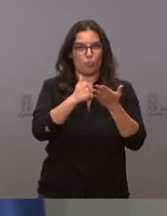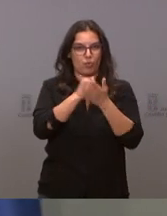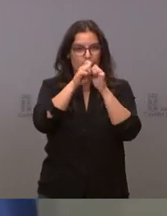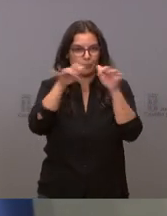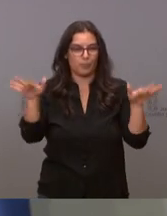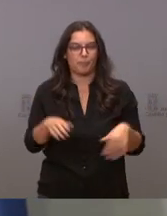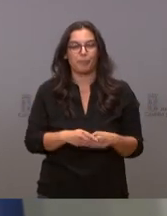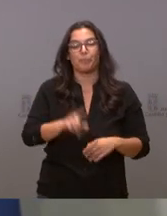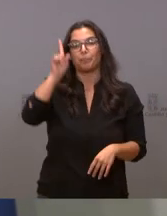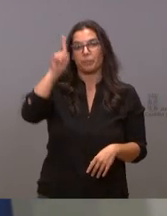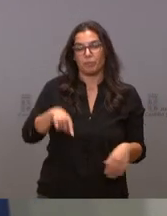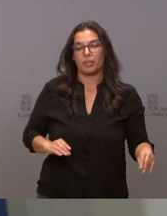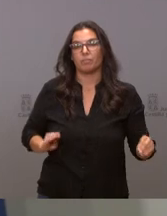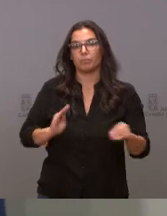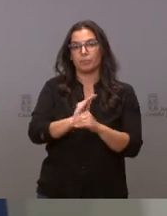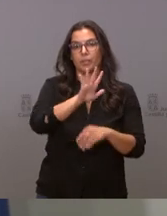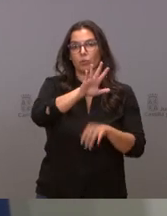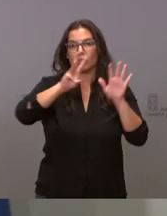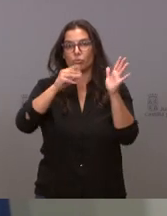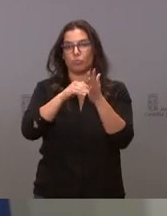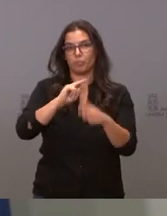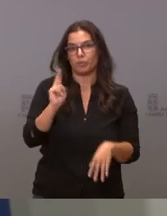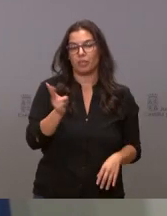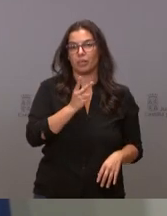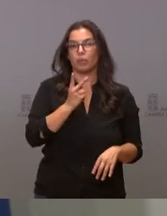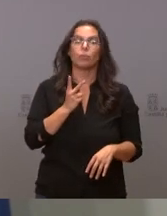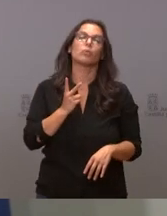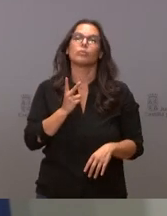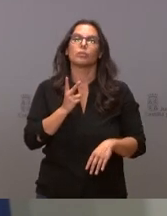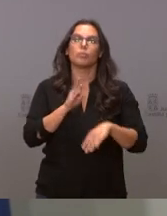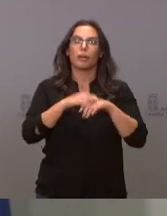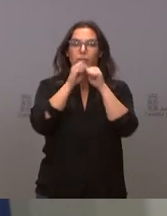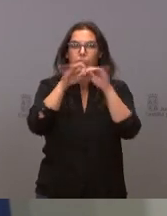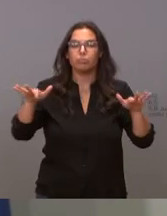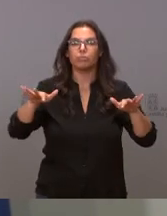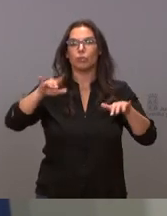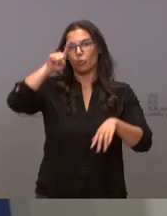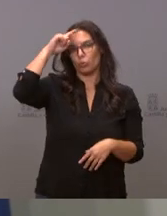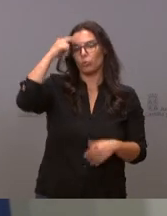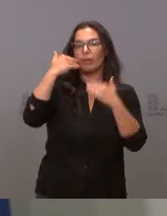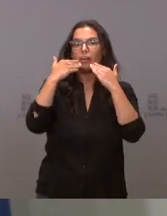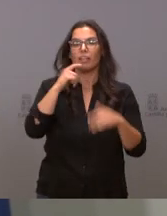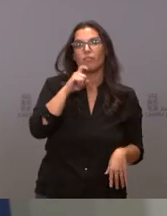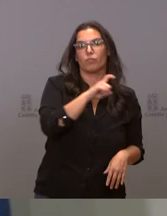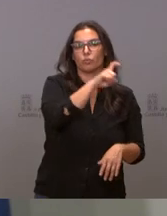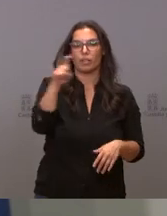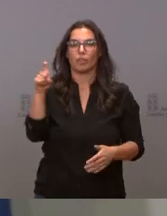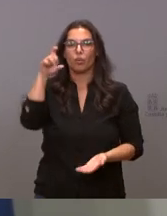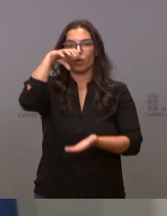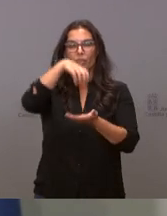También se destinan 58.000 euros para la promoción de la cultura a través de la Fundación del Centro